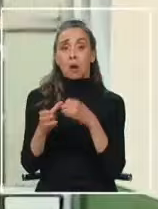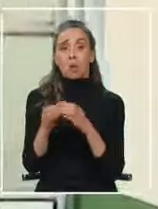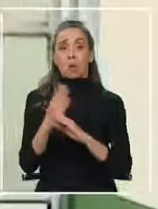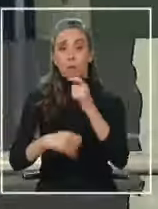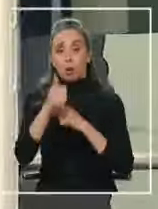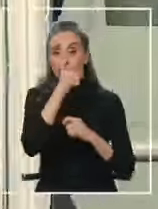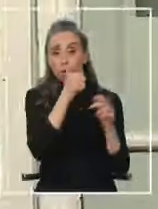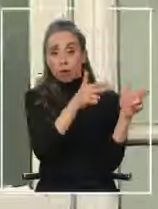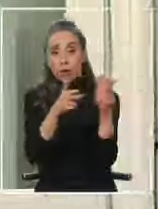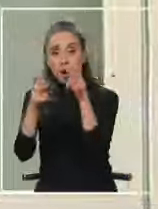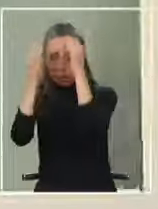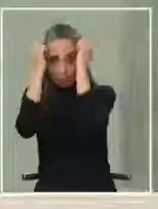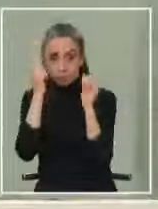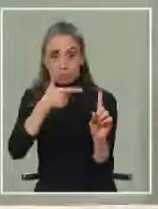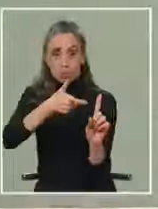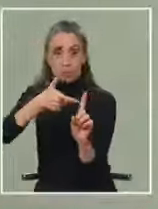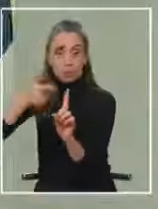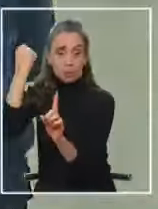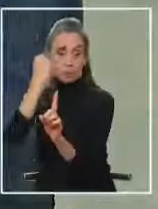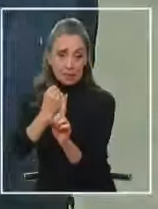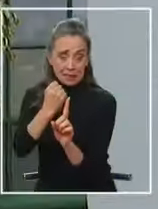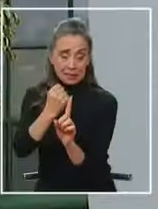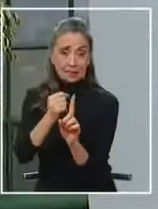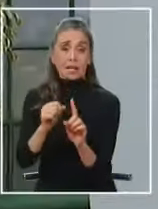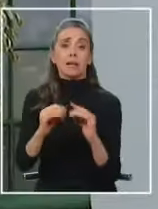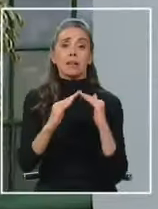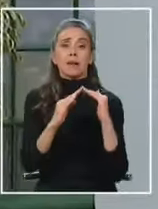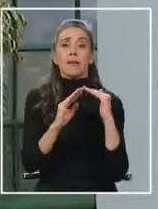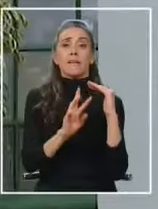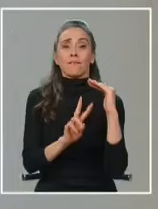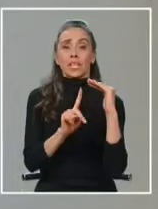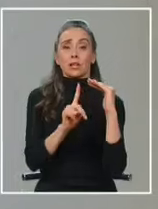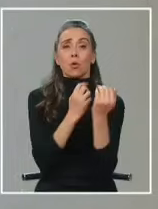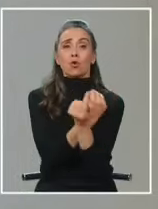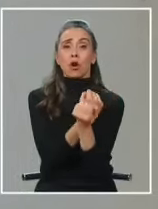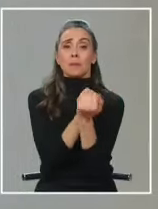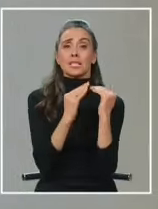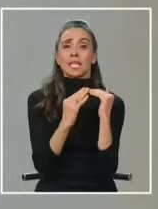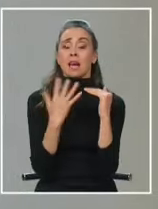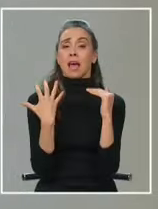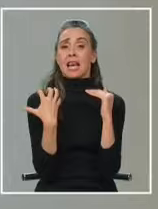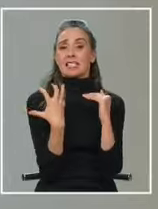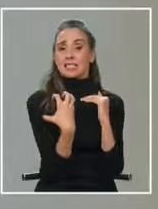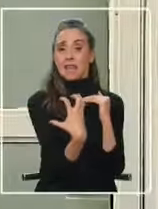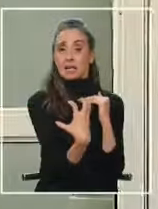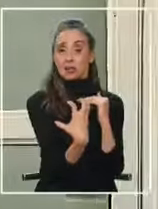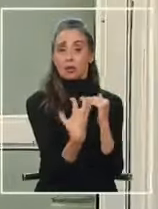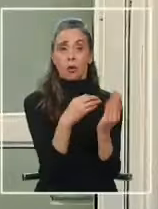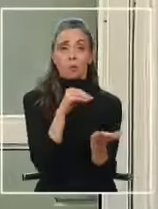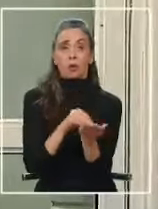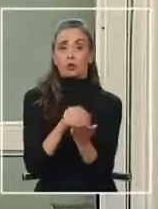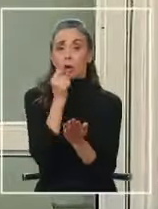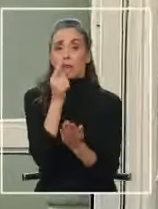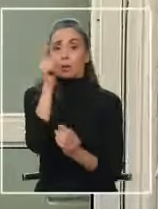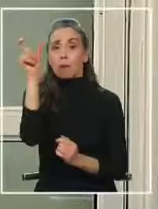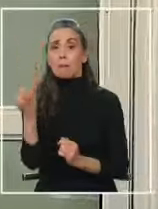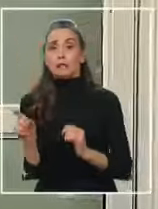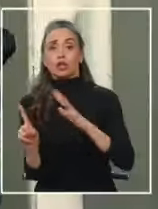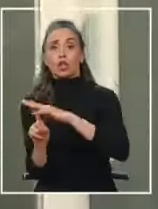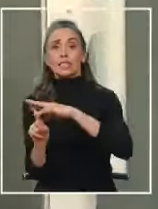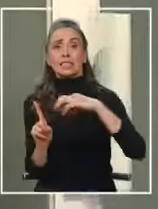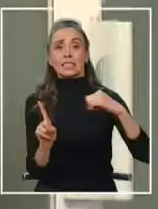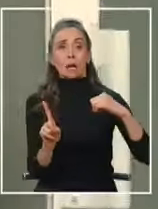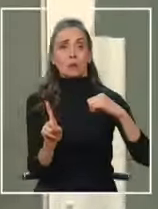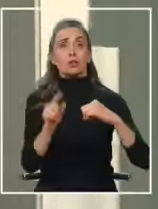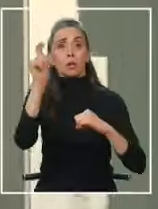Organizado y Homicidios informaron que en la 21ª Comisaría de Estación Central se recibió una denuncia por secuestro.